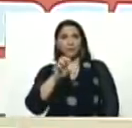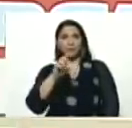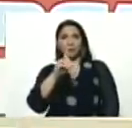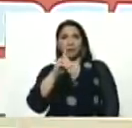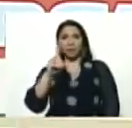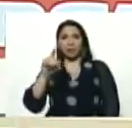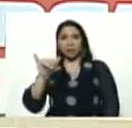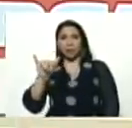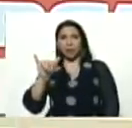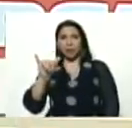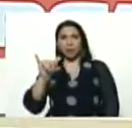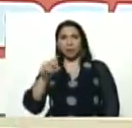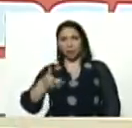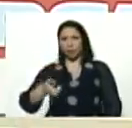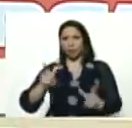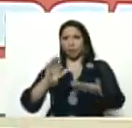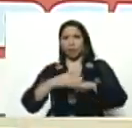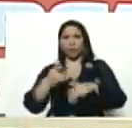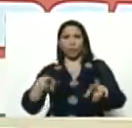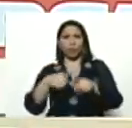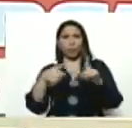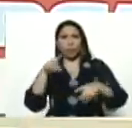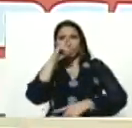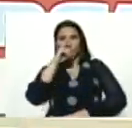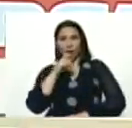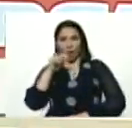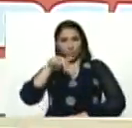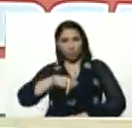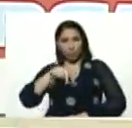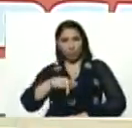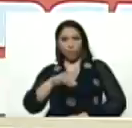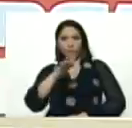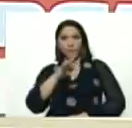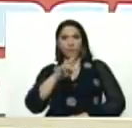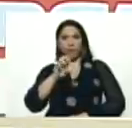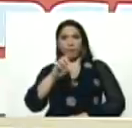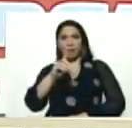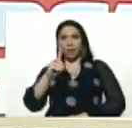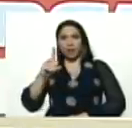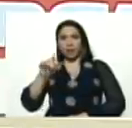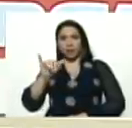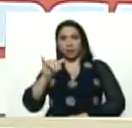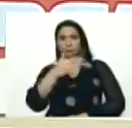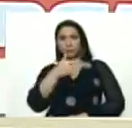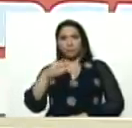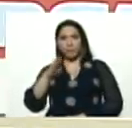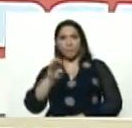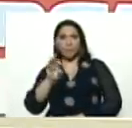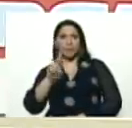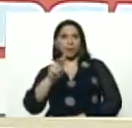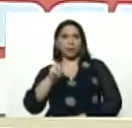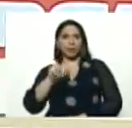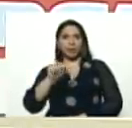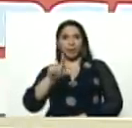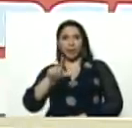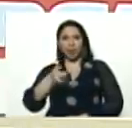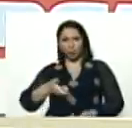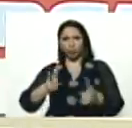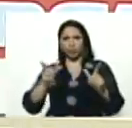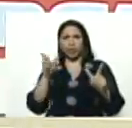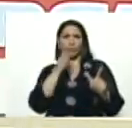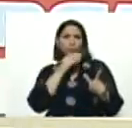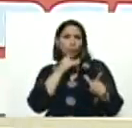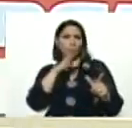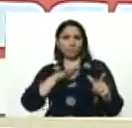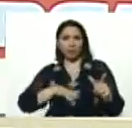cumpliendo años, Freddy Bernal, nuestro querido hermano, Freddy Bernal, no, fue autorizado, para no estar aquí, estaba por